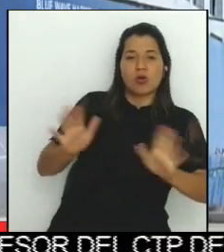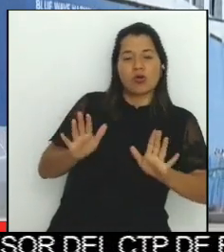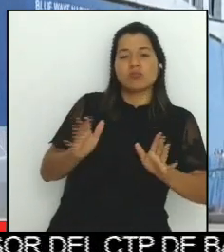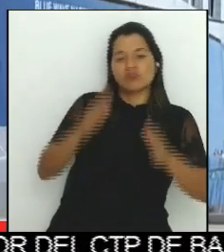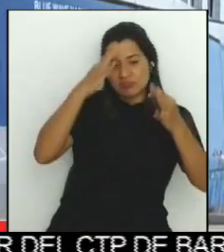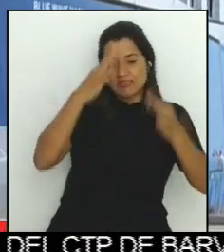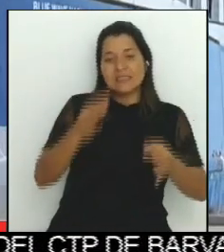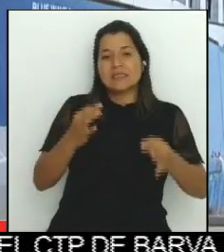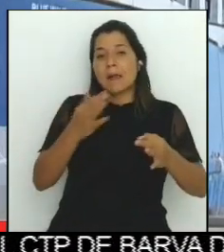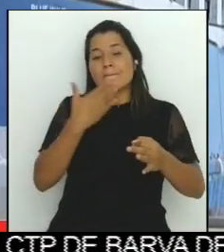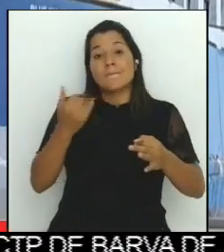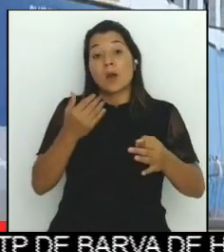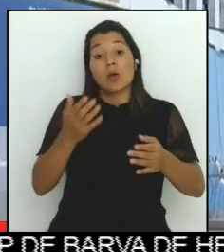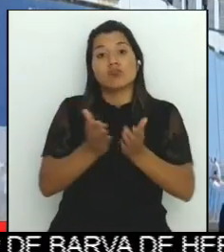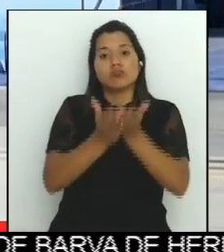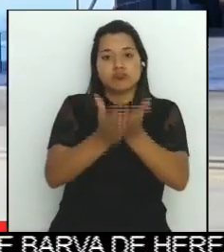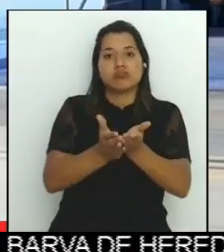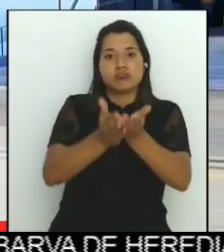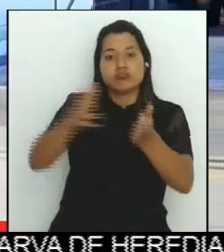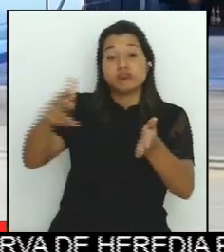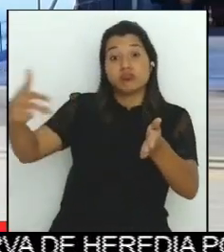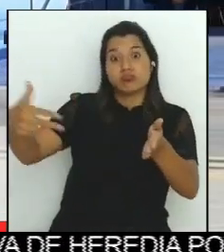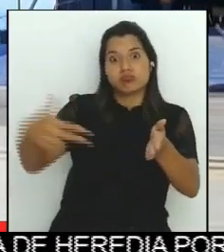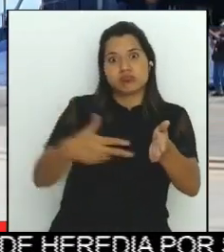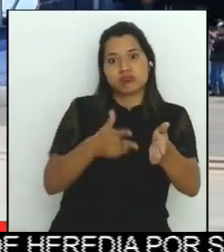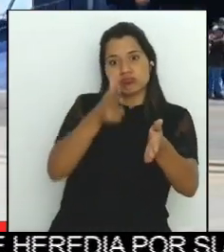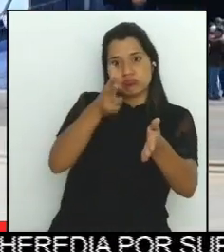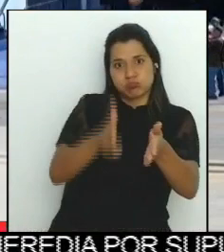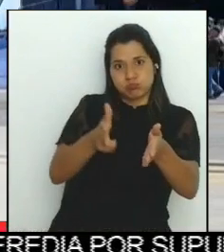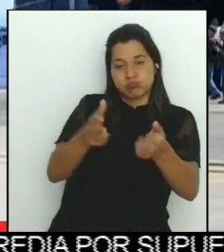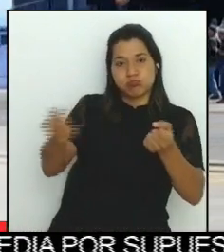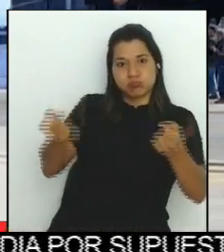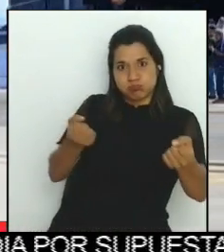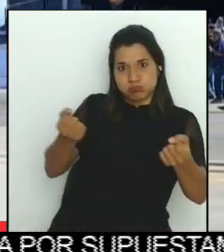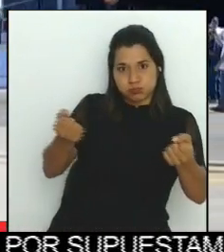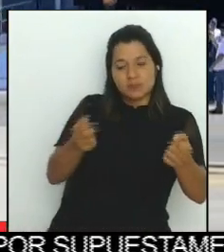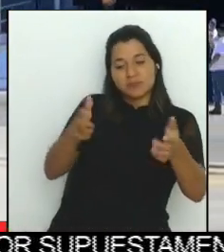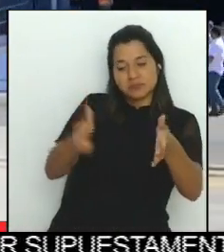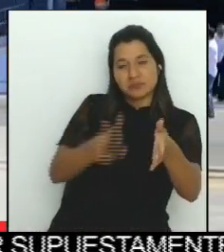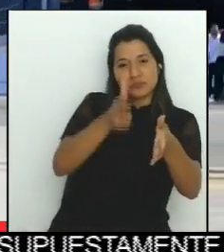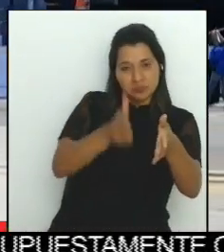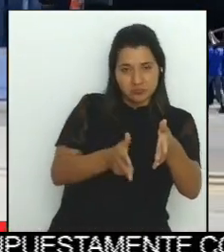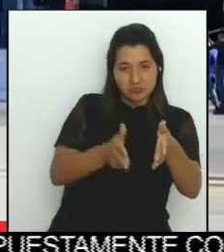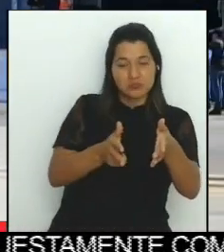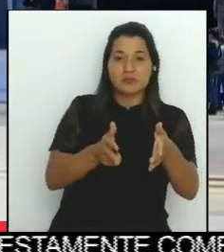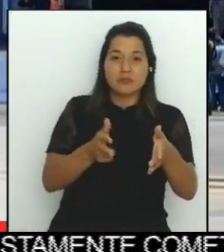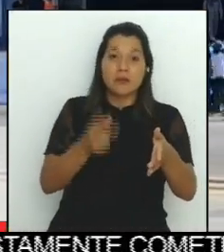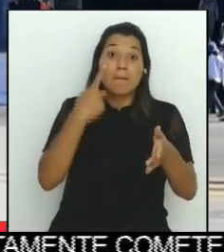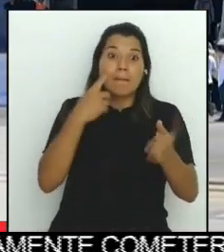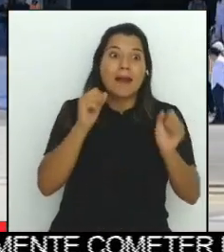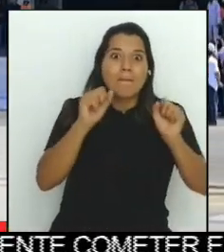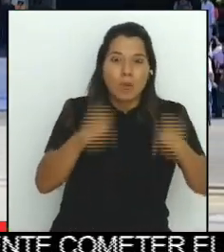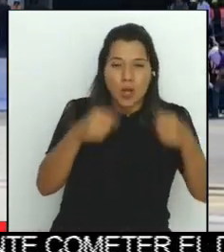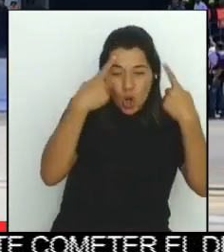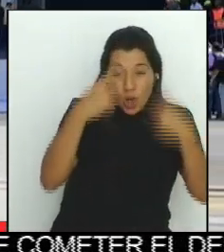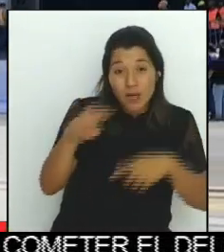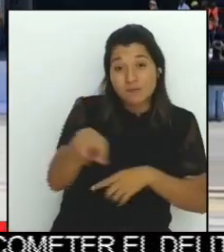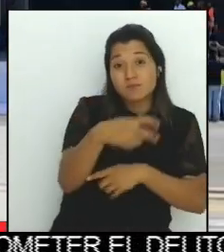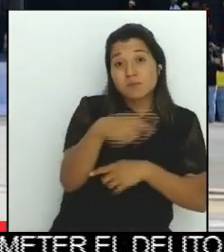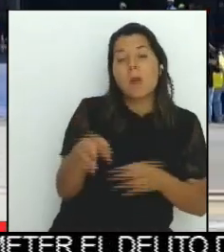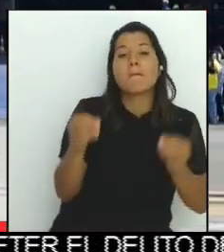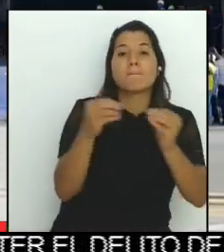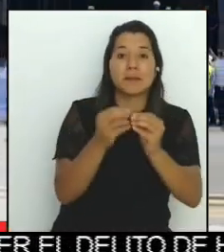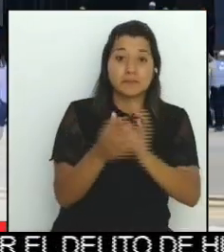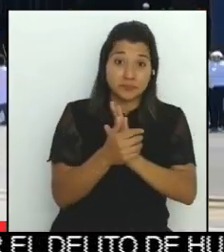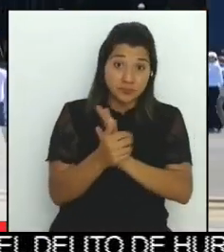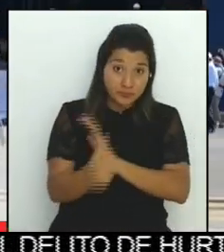diarias, inclusive para que la capacidad sea mayor a la actual. Puedo obedecer a que muchos exportadores